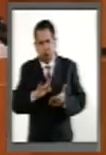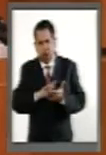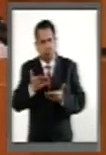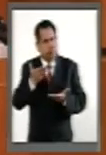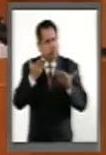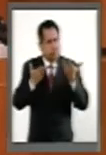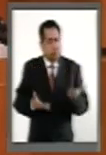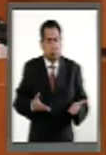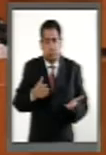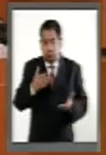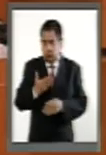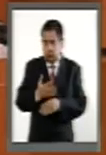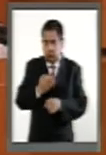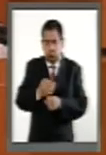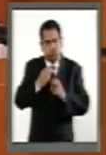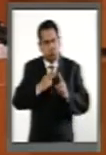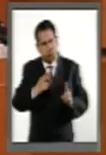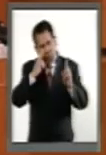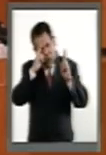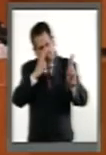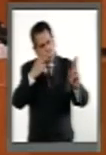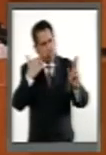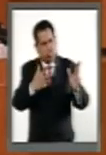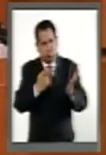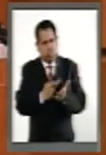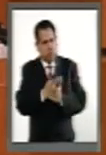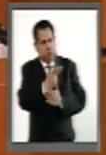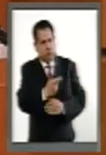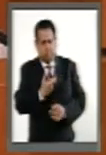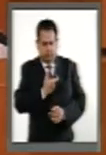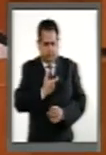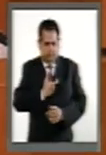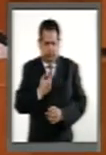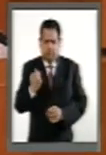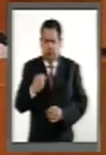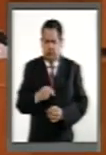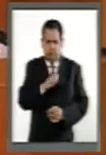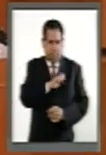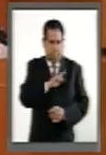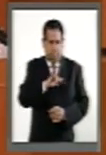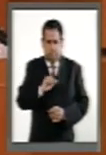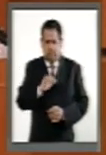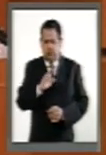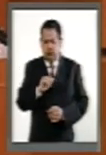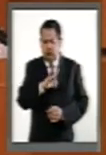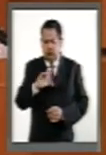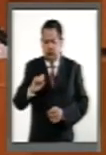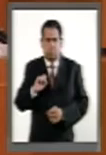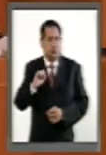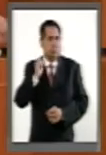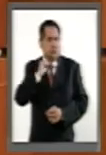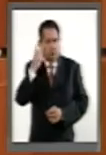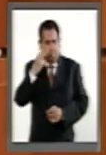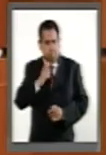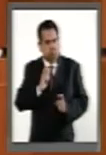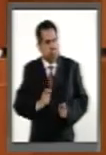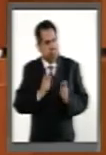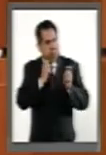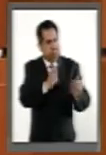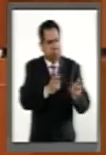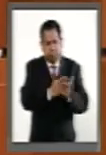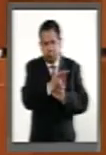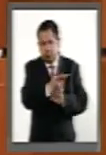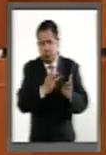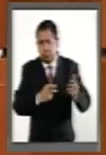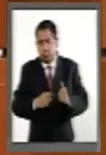condecoramos con la presea Elvia Carrillo Puerto del Senado de la República. Una mujer que